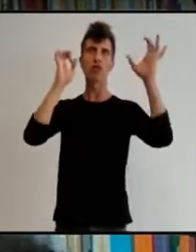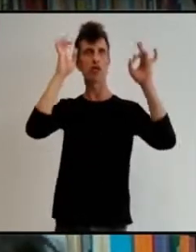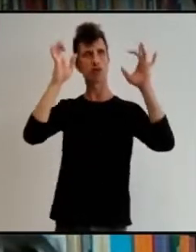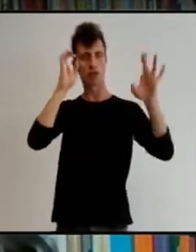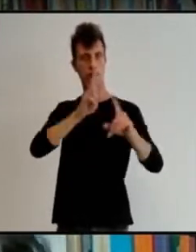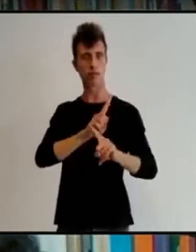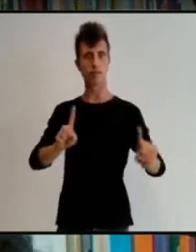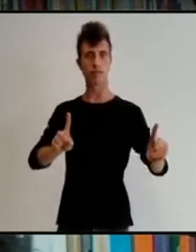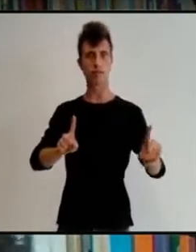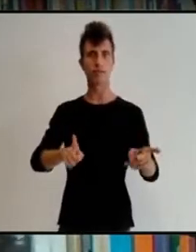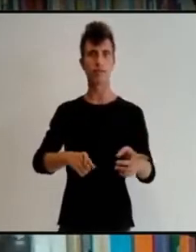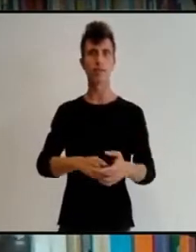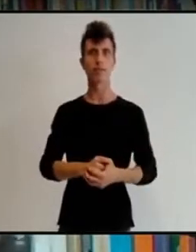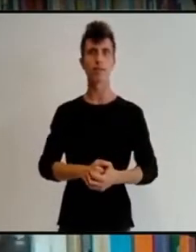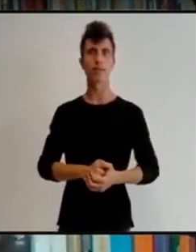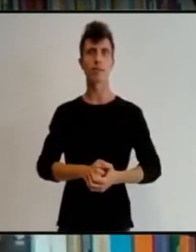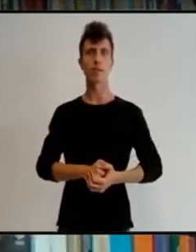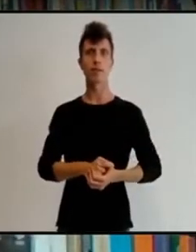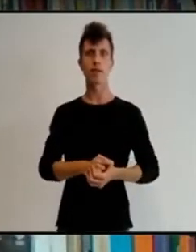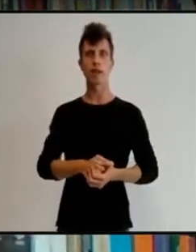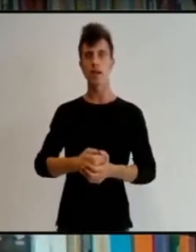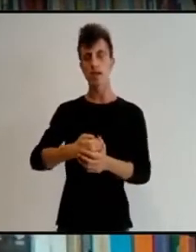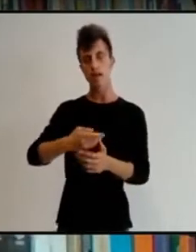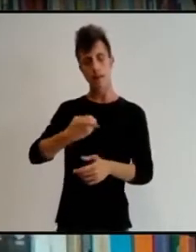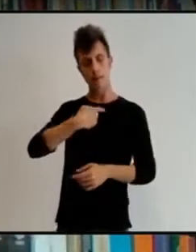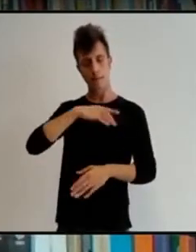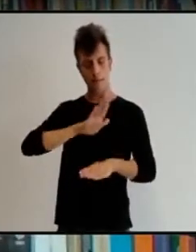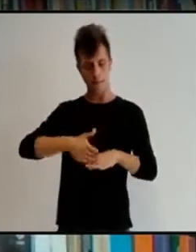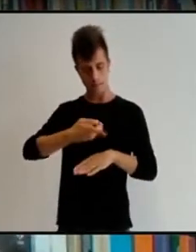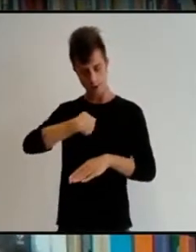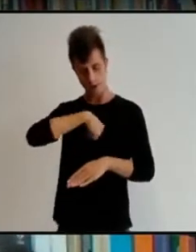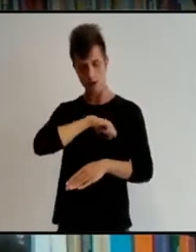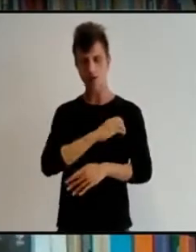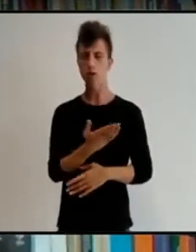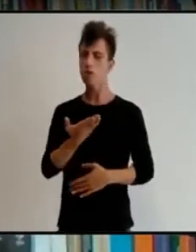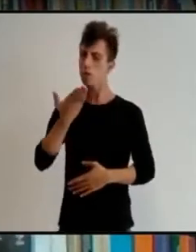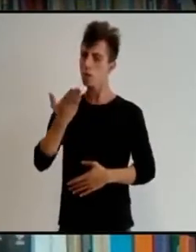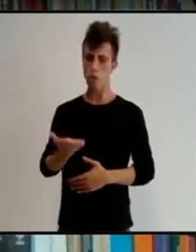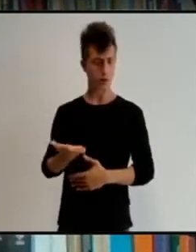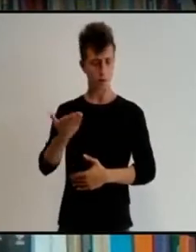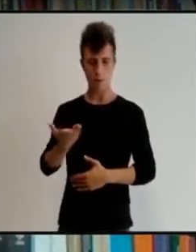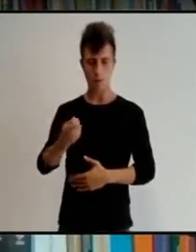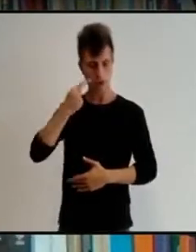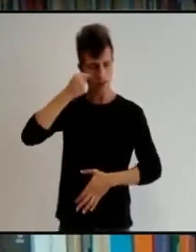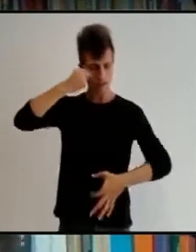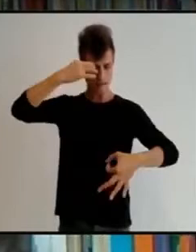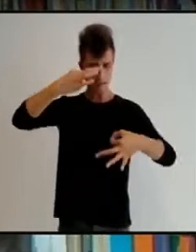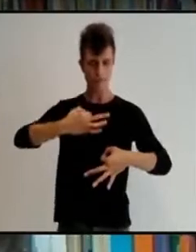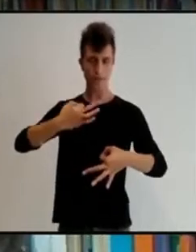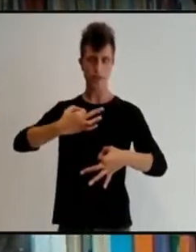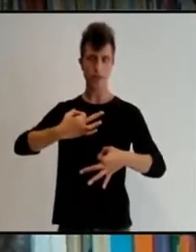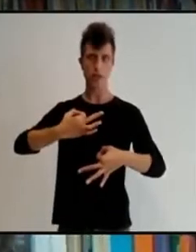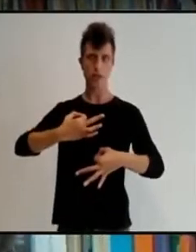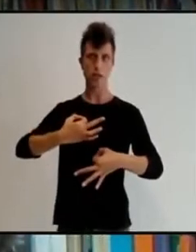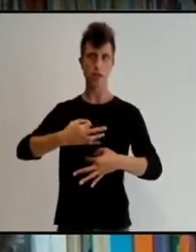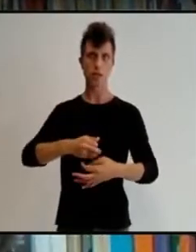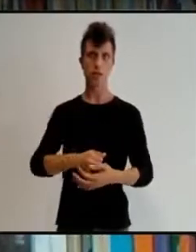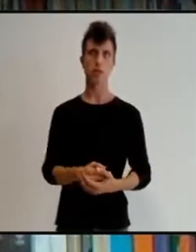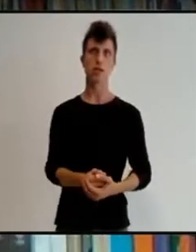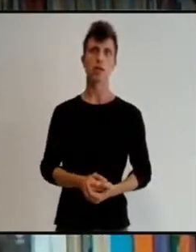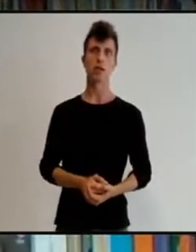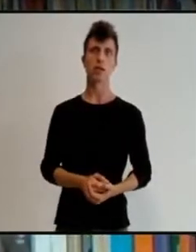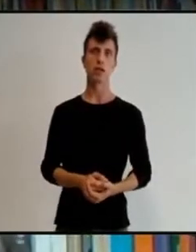de mucha importancia, de verdad, vuelvo a insistir, porque además, como ya lo esbozó Marina,